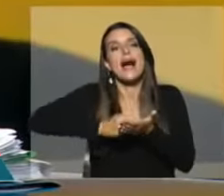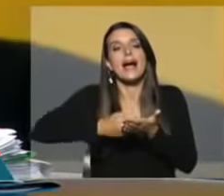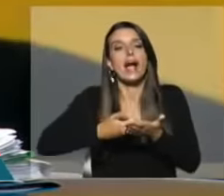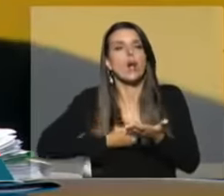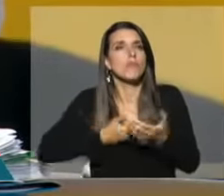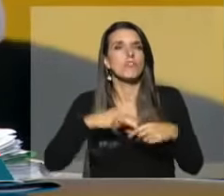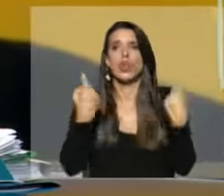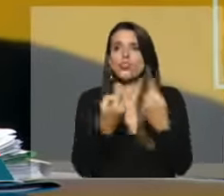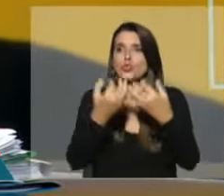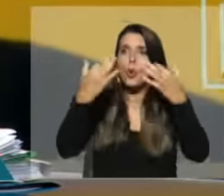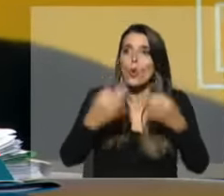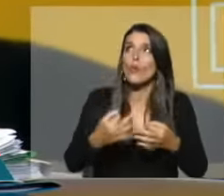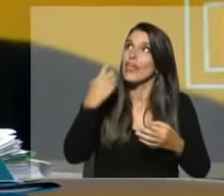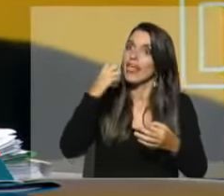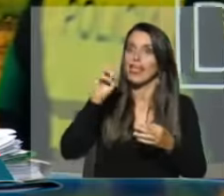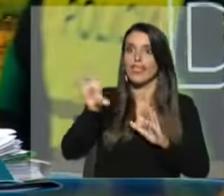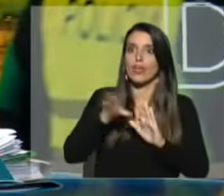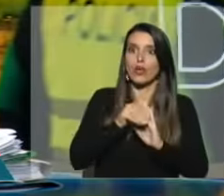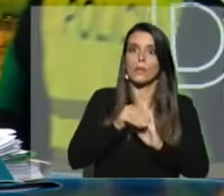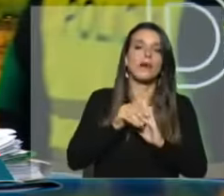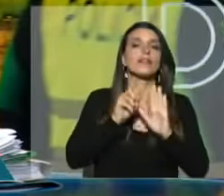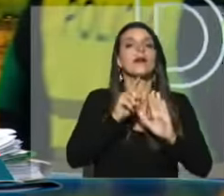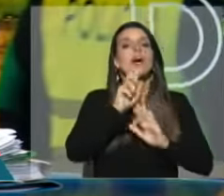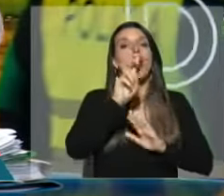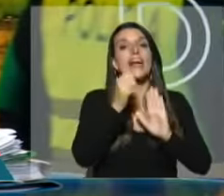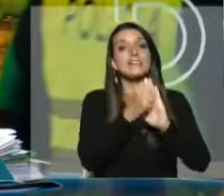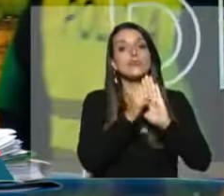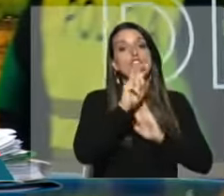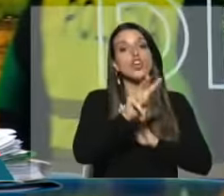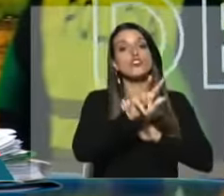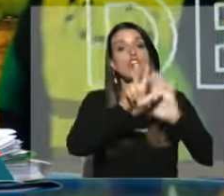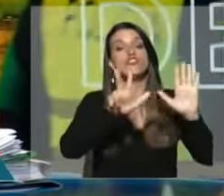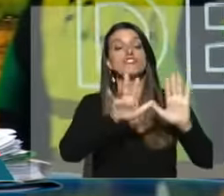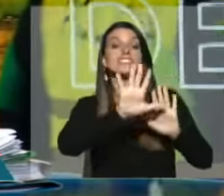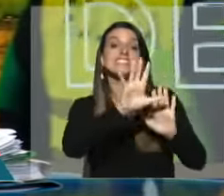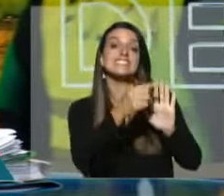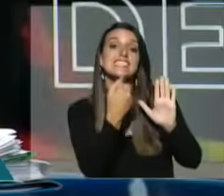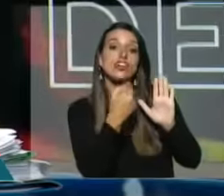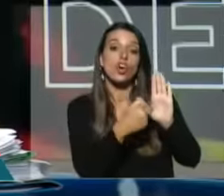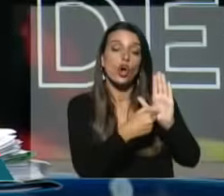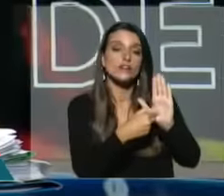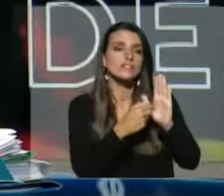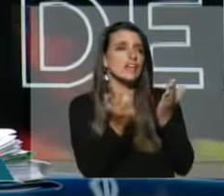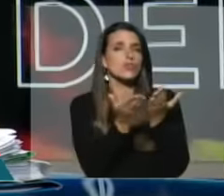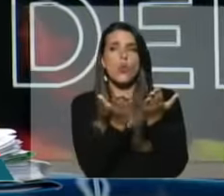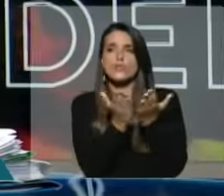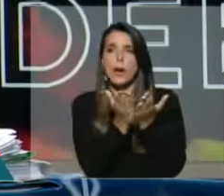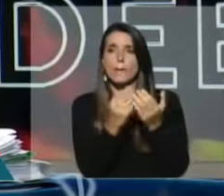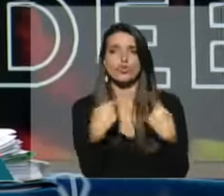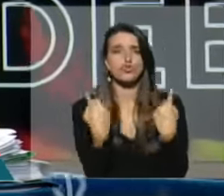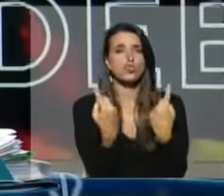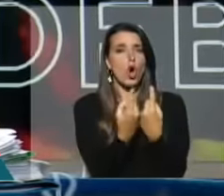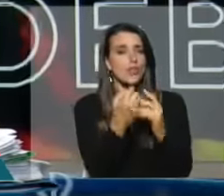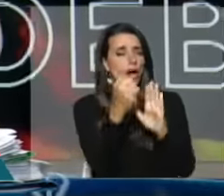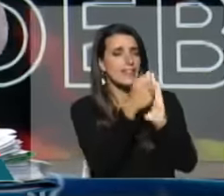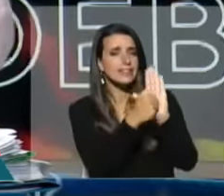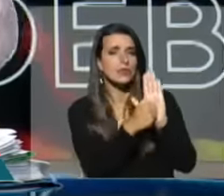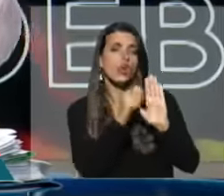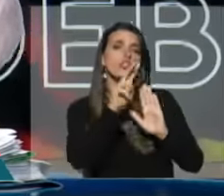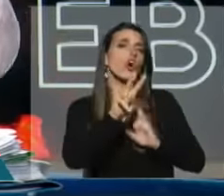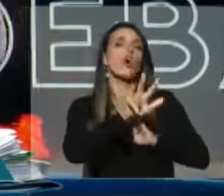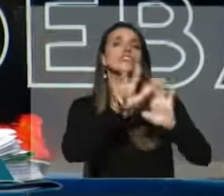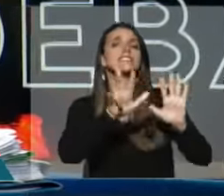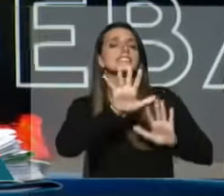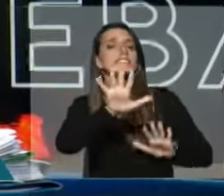pandemia. Bueno, y ni digo el artículo 285, para que vean que habíamos estudiado todo el artículo. El 285